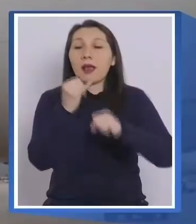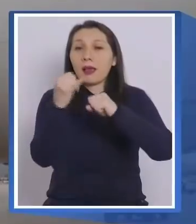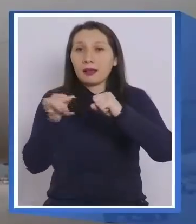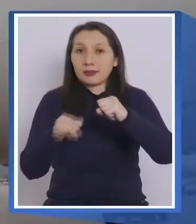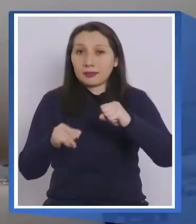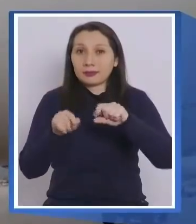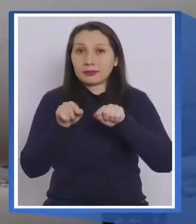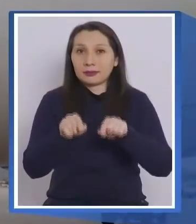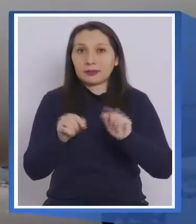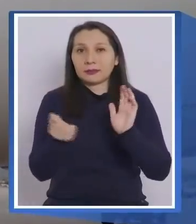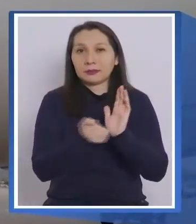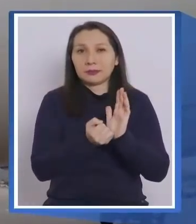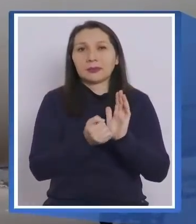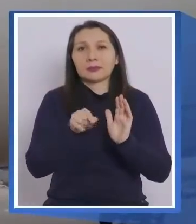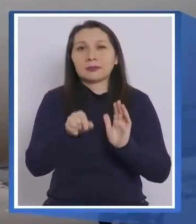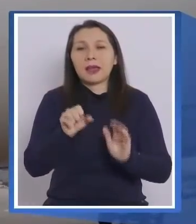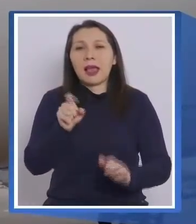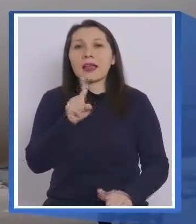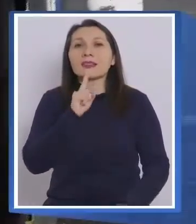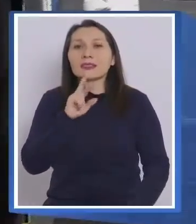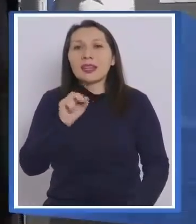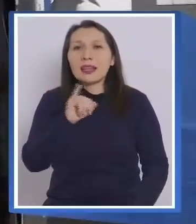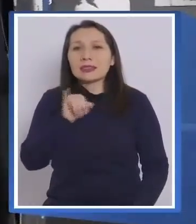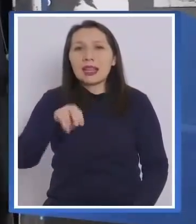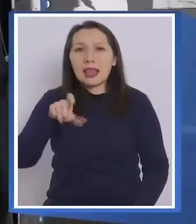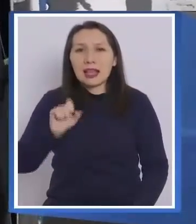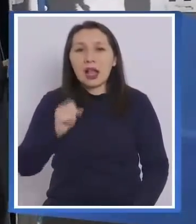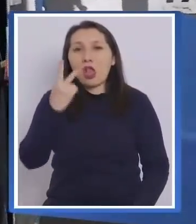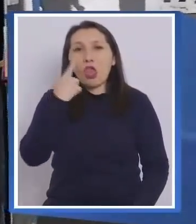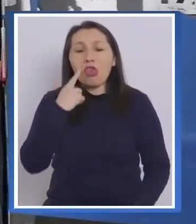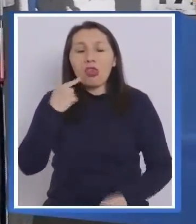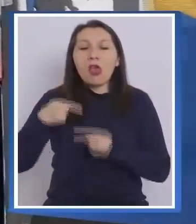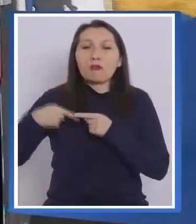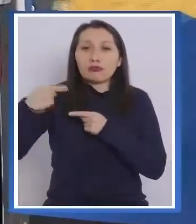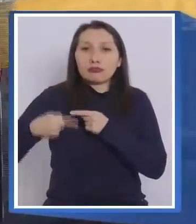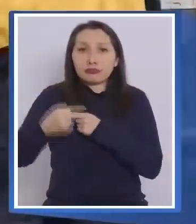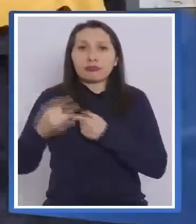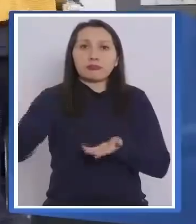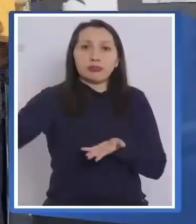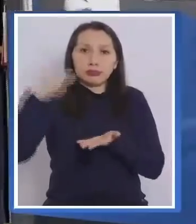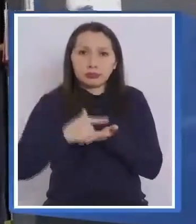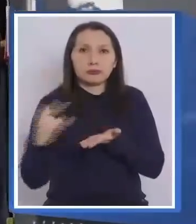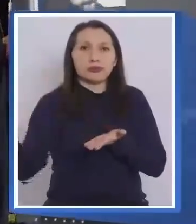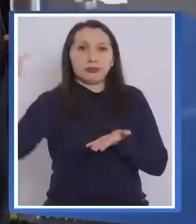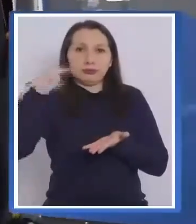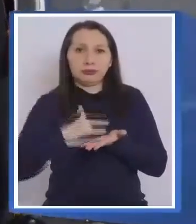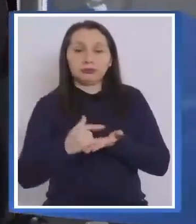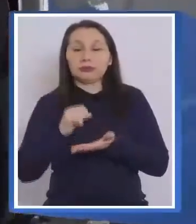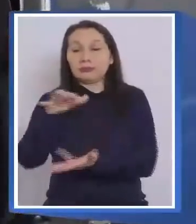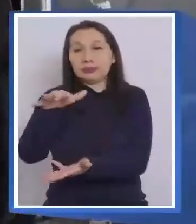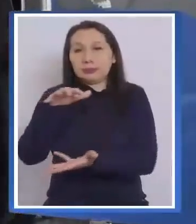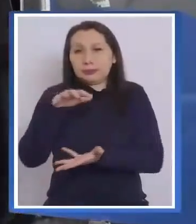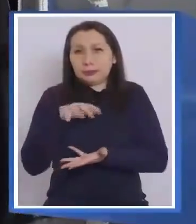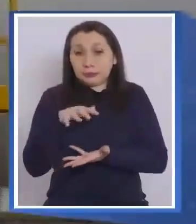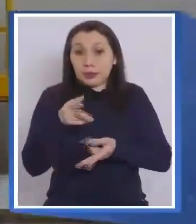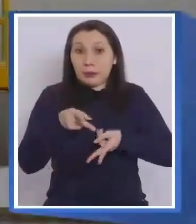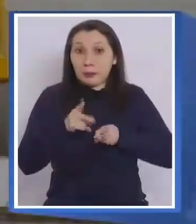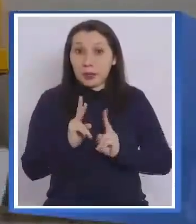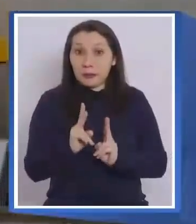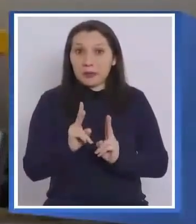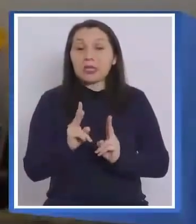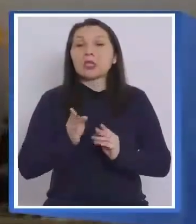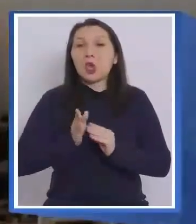en dos días seguidos, durante dos días seguidos. Esta cantidad de vacunas nos va a permitir